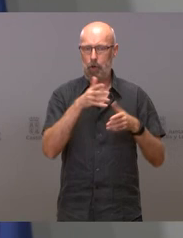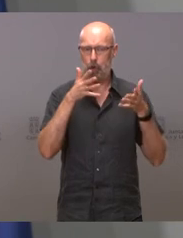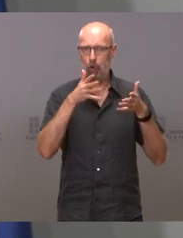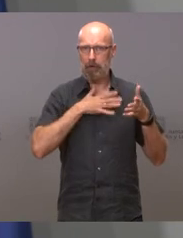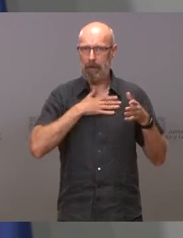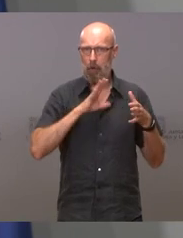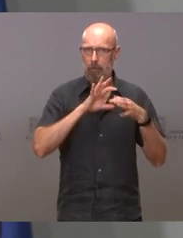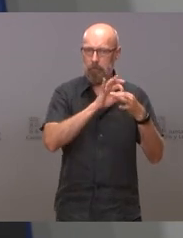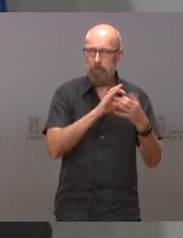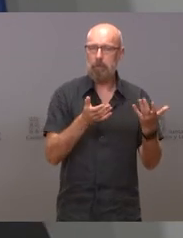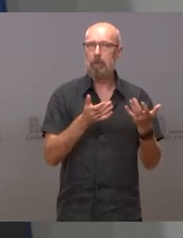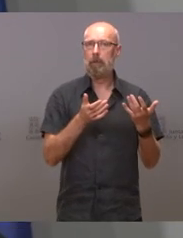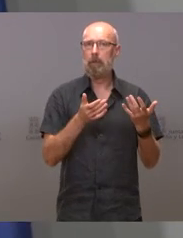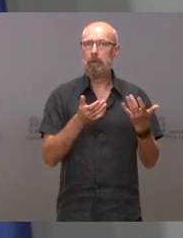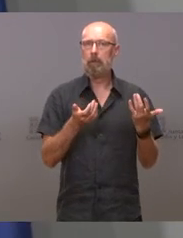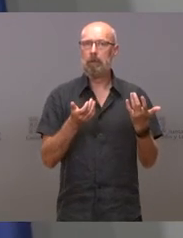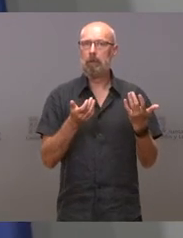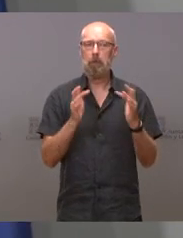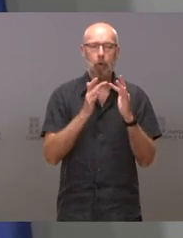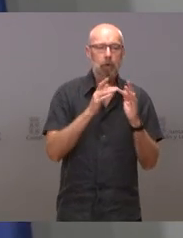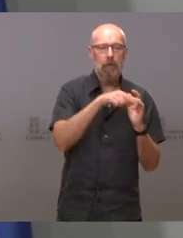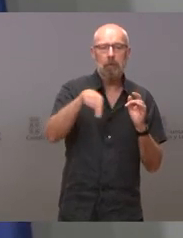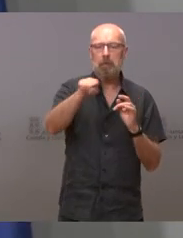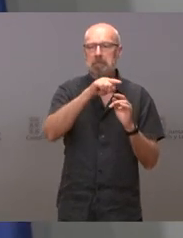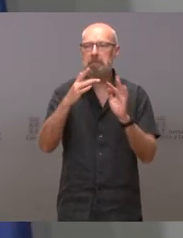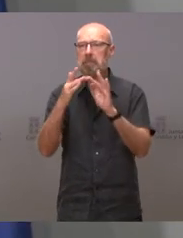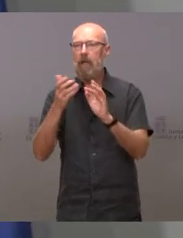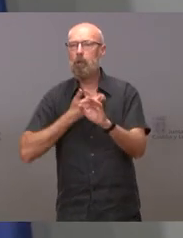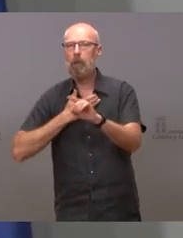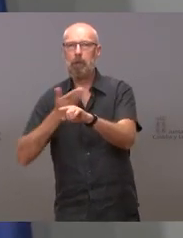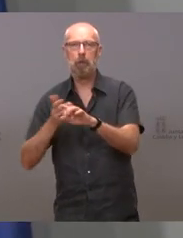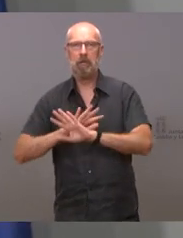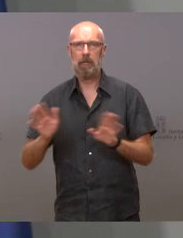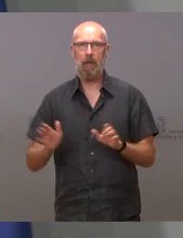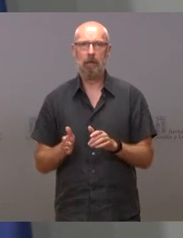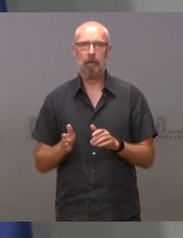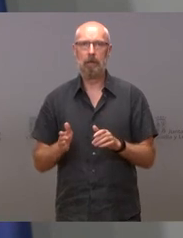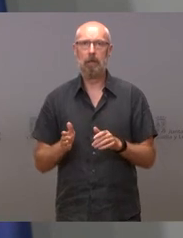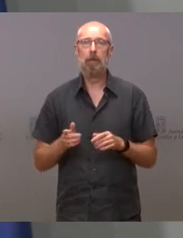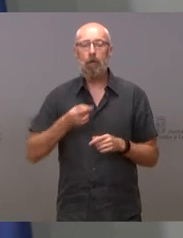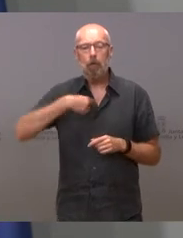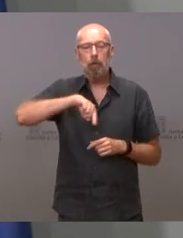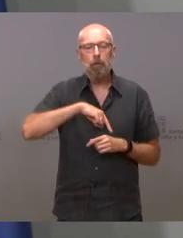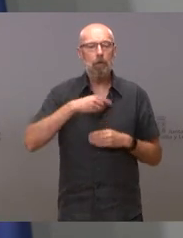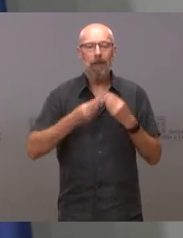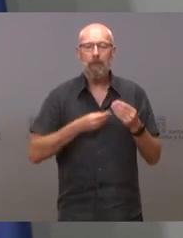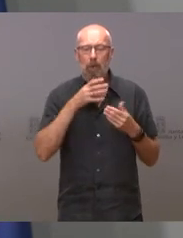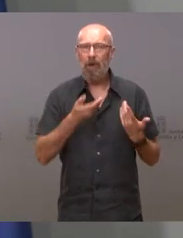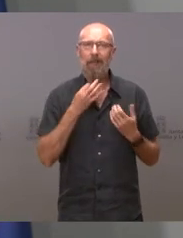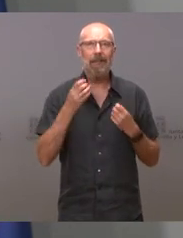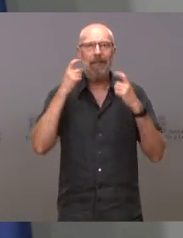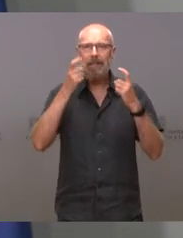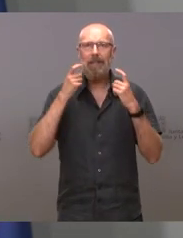en esta comunidad y nosotros lo que estamos haciendo en este momento es intentar acabar el mapa de las fosas porque es lo que es más